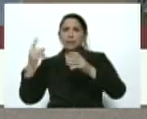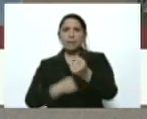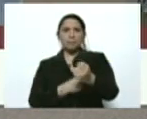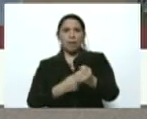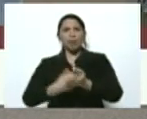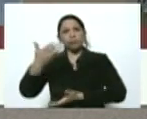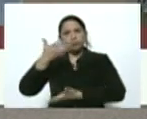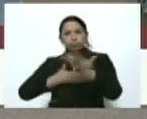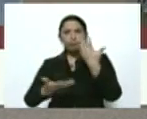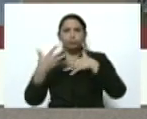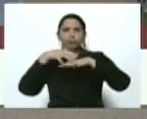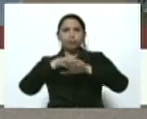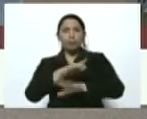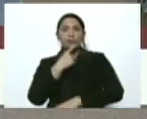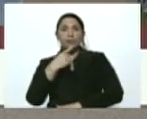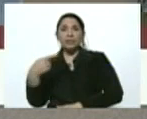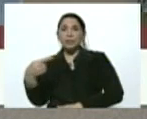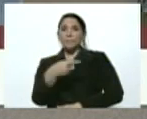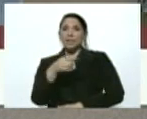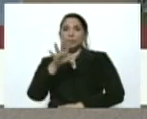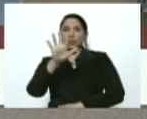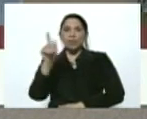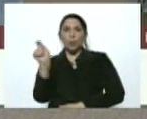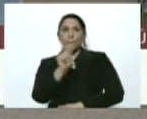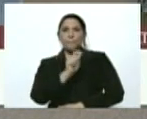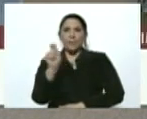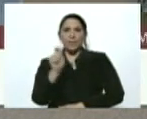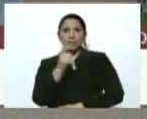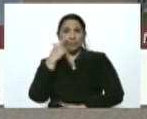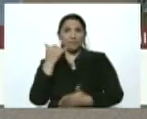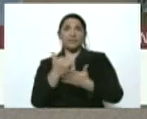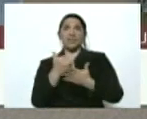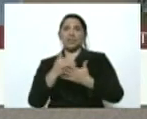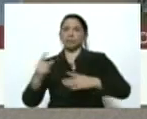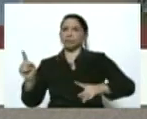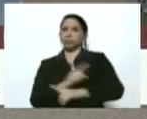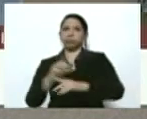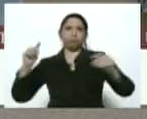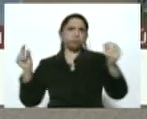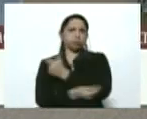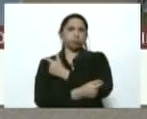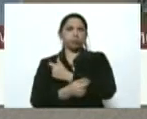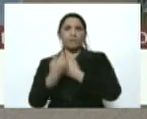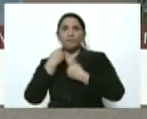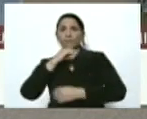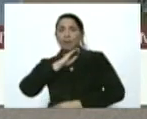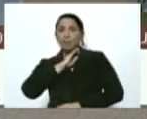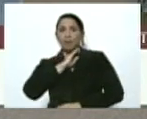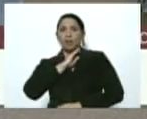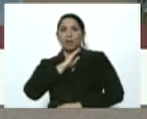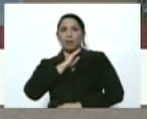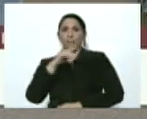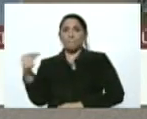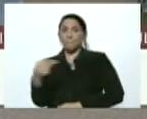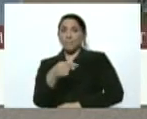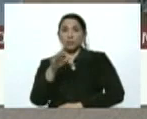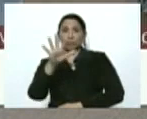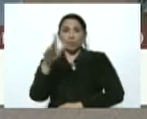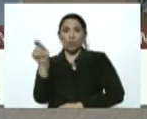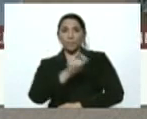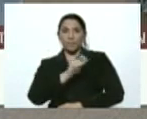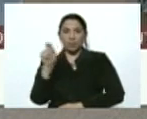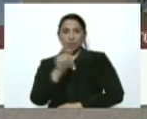dice que en menos de 5 meses y fíjense la rapidez de este virus en menos de 5 meses